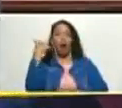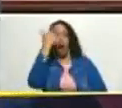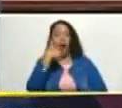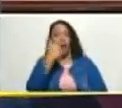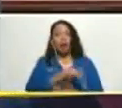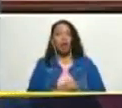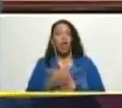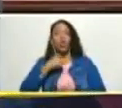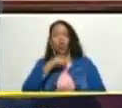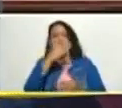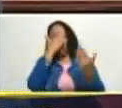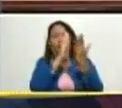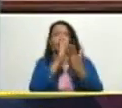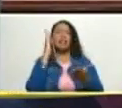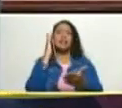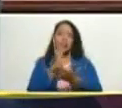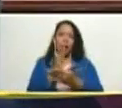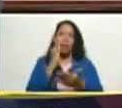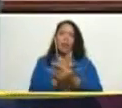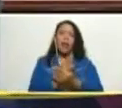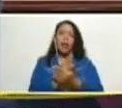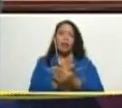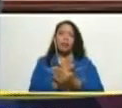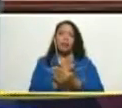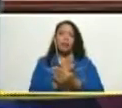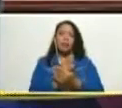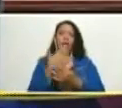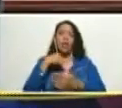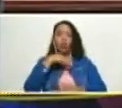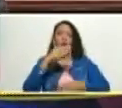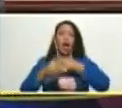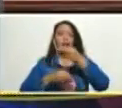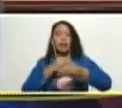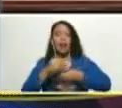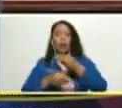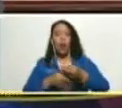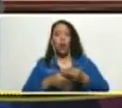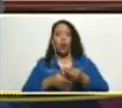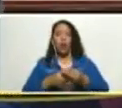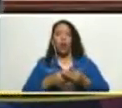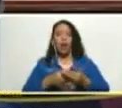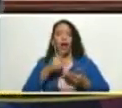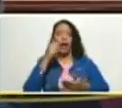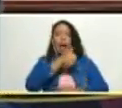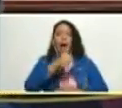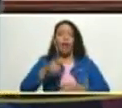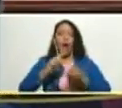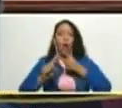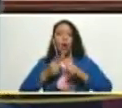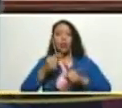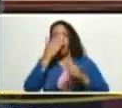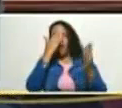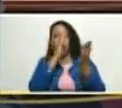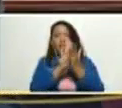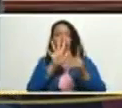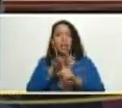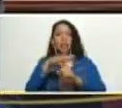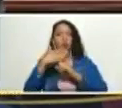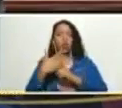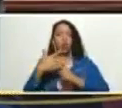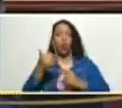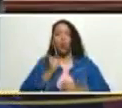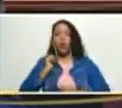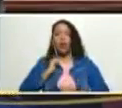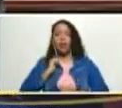le hemos dado el frente siempre y se lo daremos en cada circunstancia que nos toca el frente a la circunstancia que nos toque